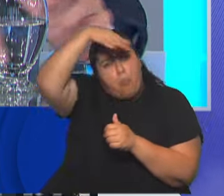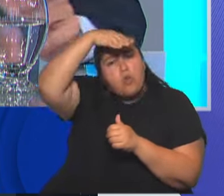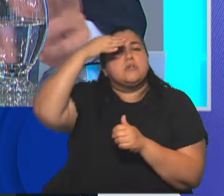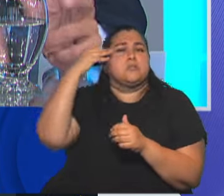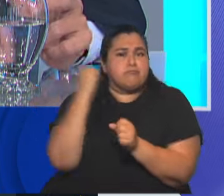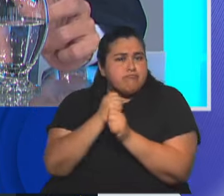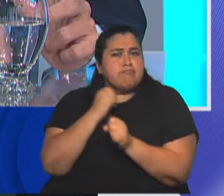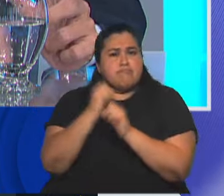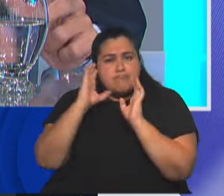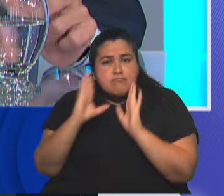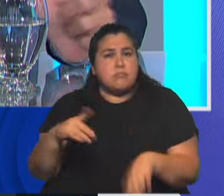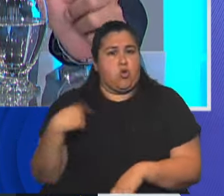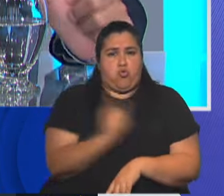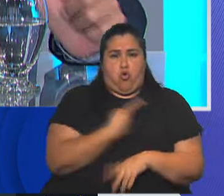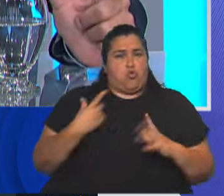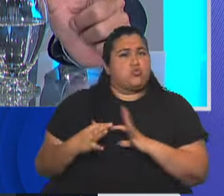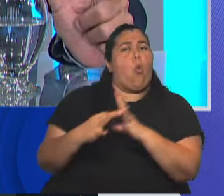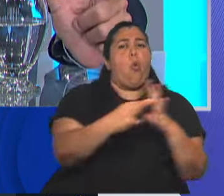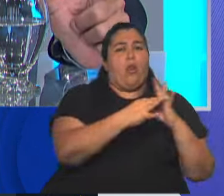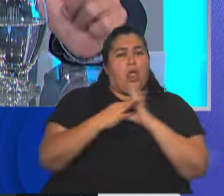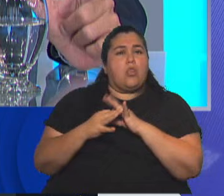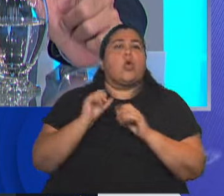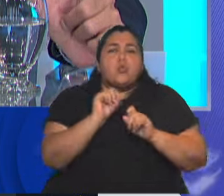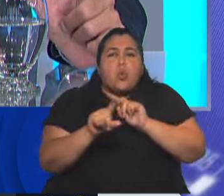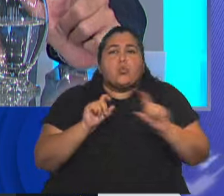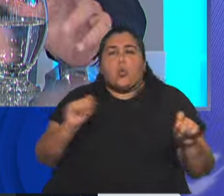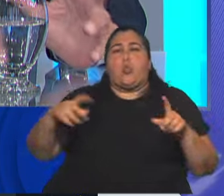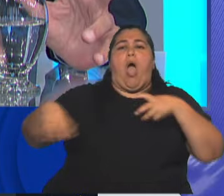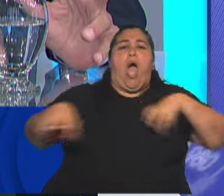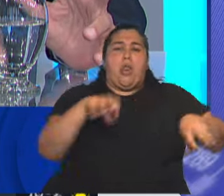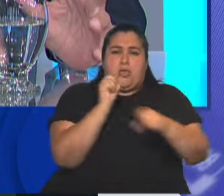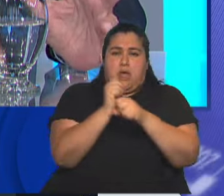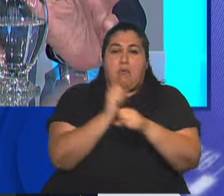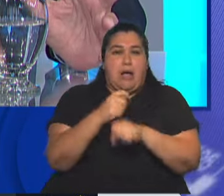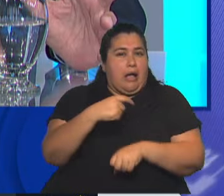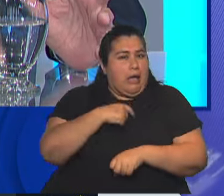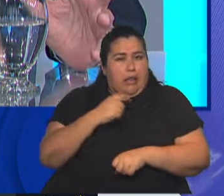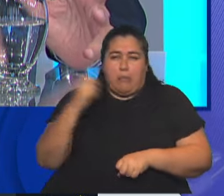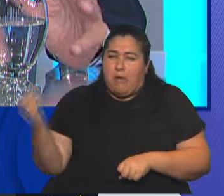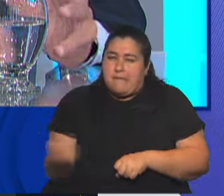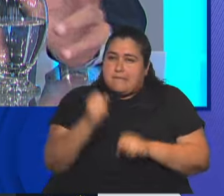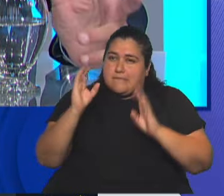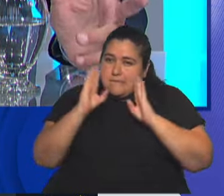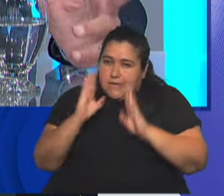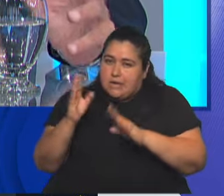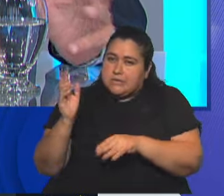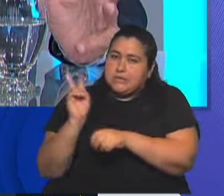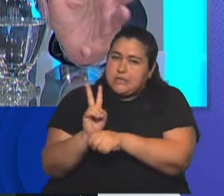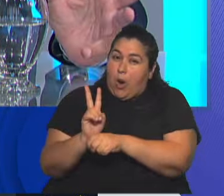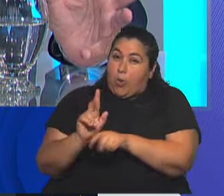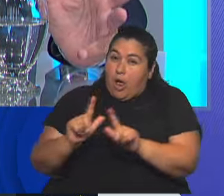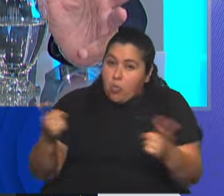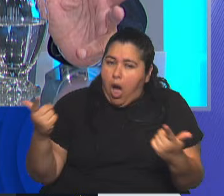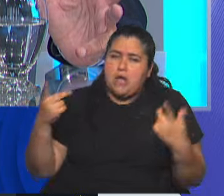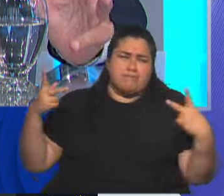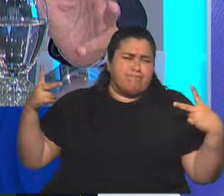todos muy unidos, cada uno desde su rol, en tratar de cortar esta inseguridad y esta ola